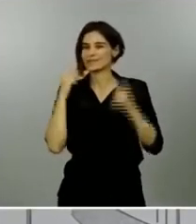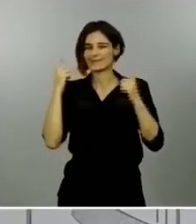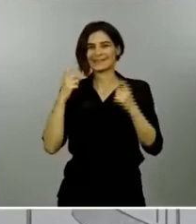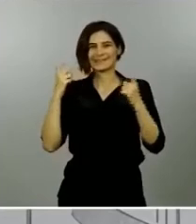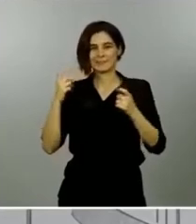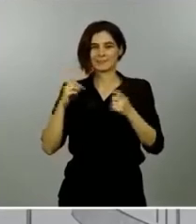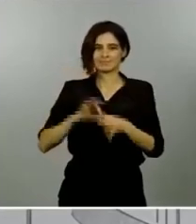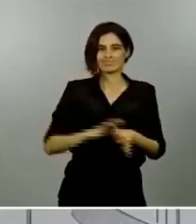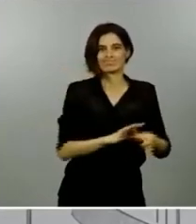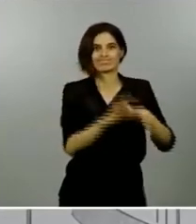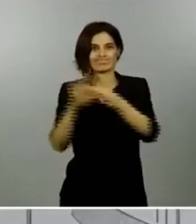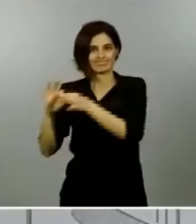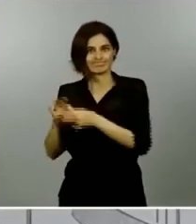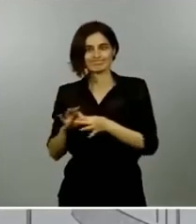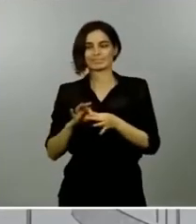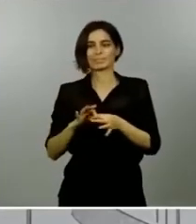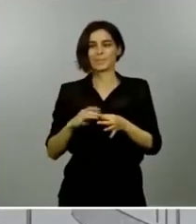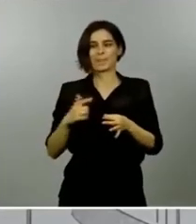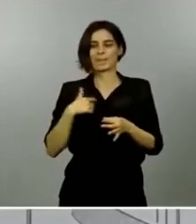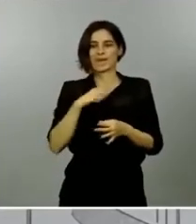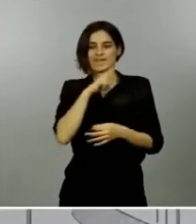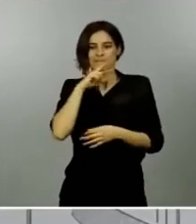para seguir avanzando gracias